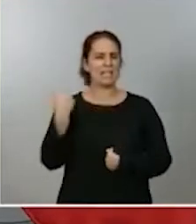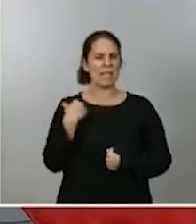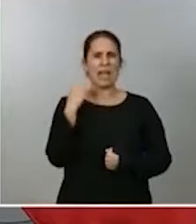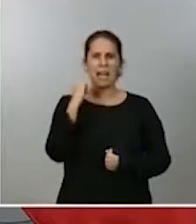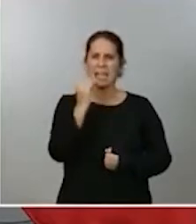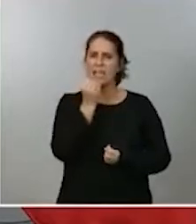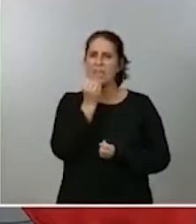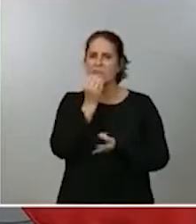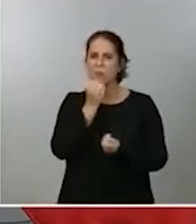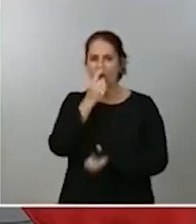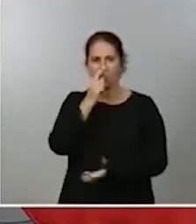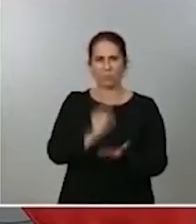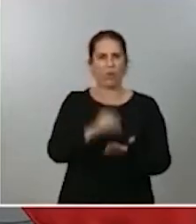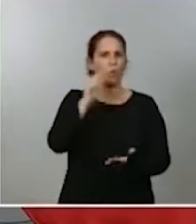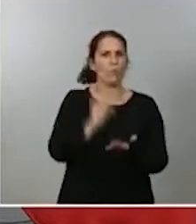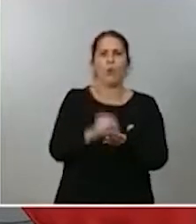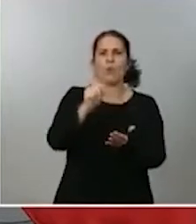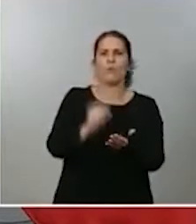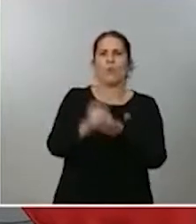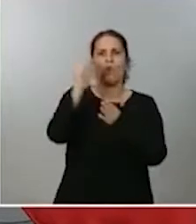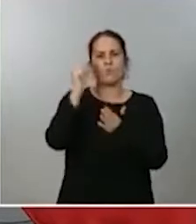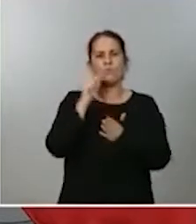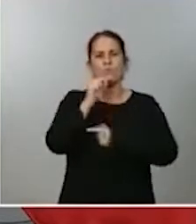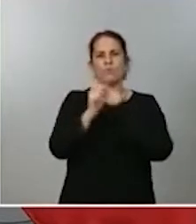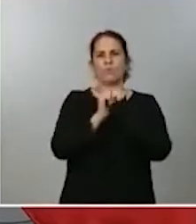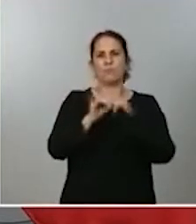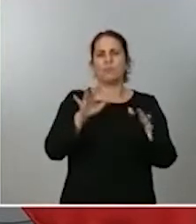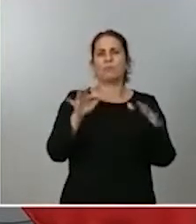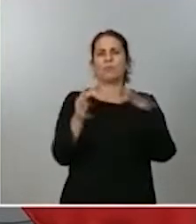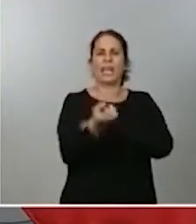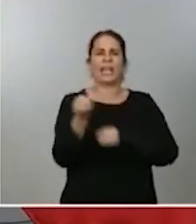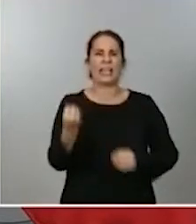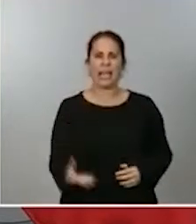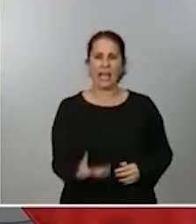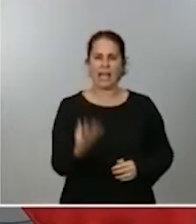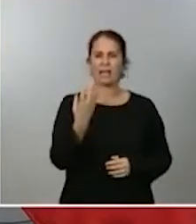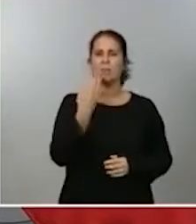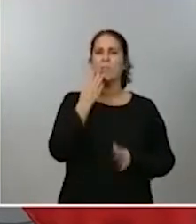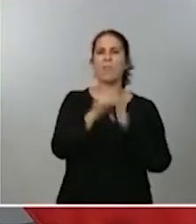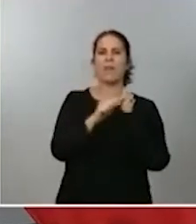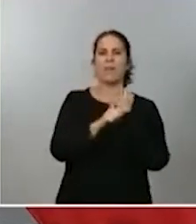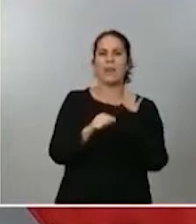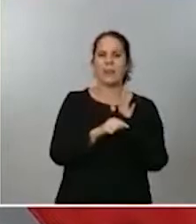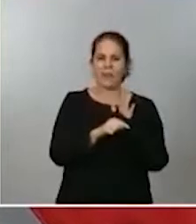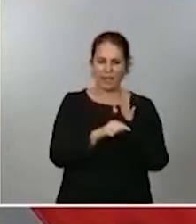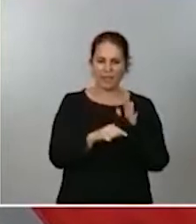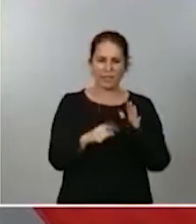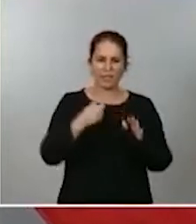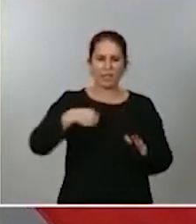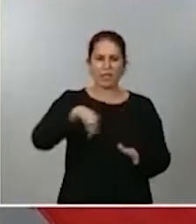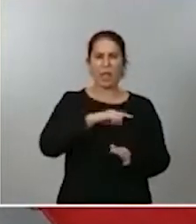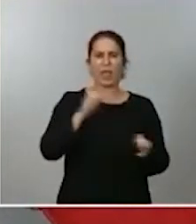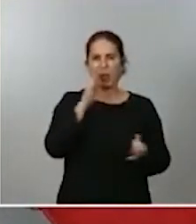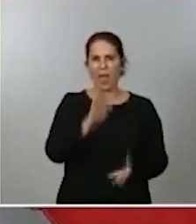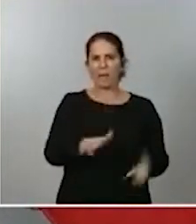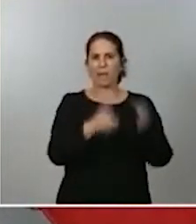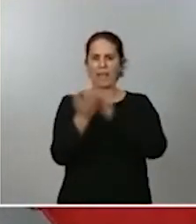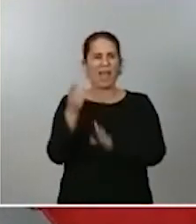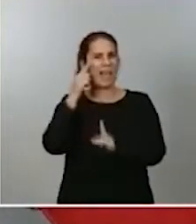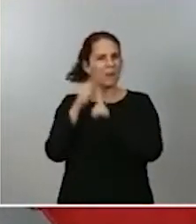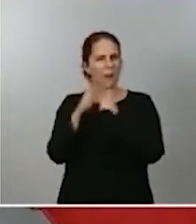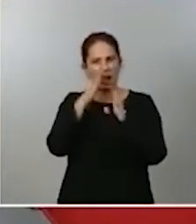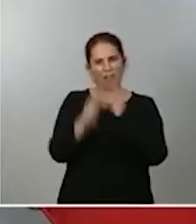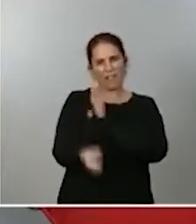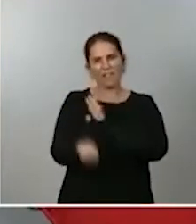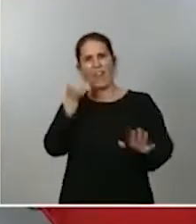momento, de cómo se está comportando la evolución del virus y cuáles son las medidas que tenemos que aplicar para frenar este contagio en